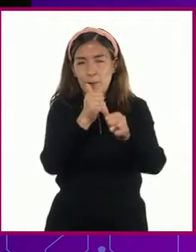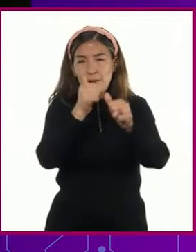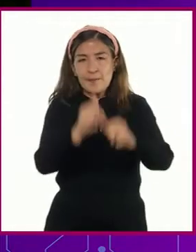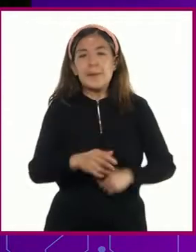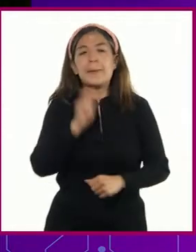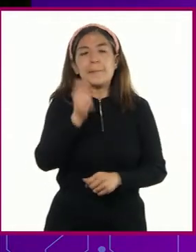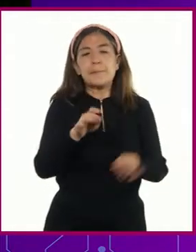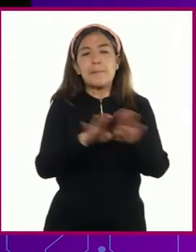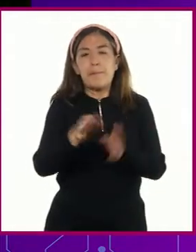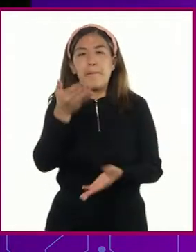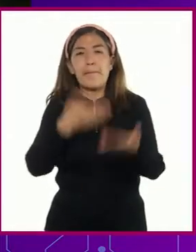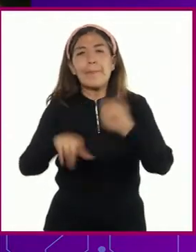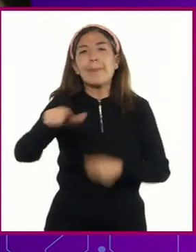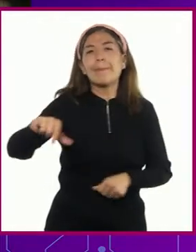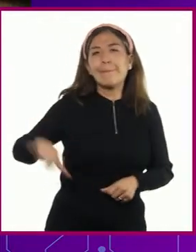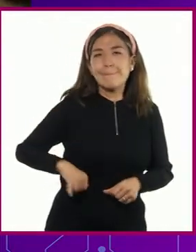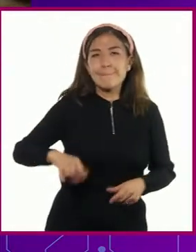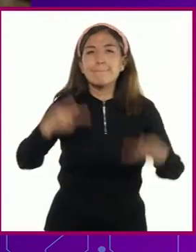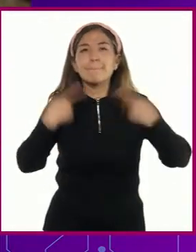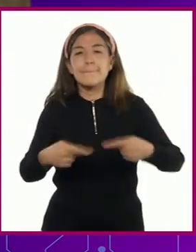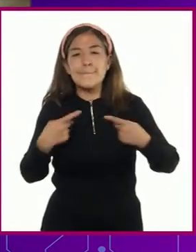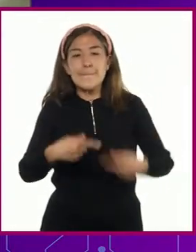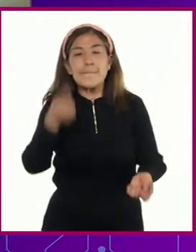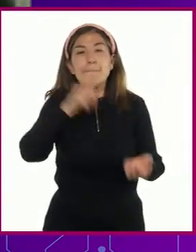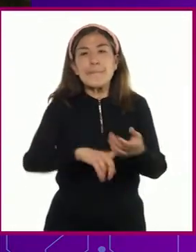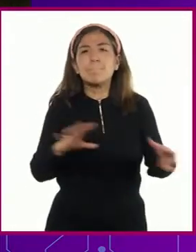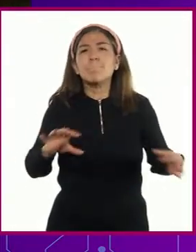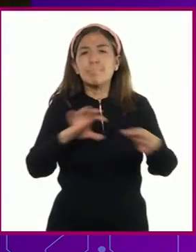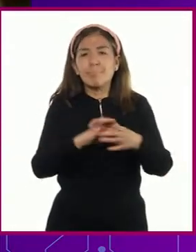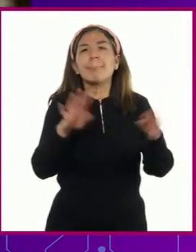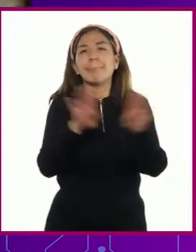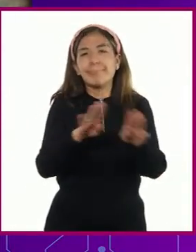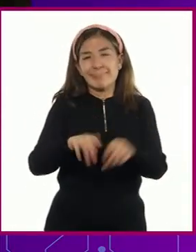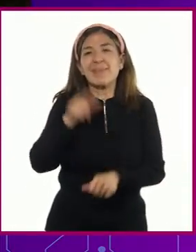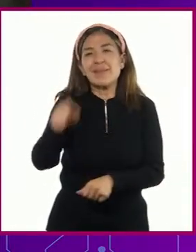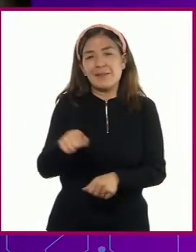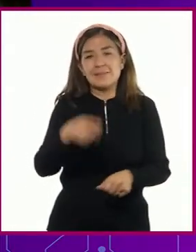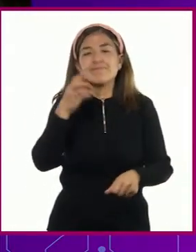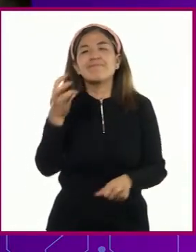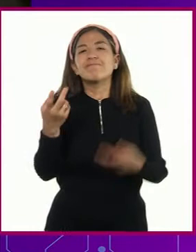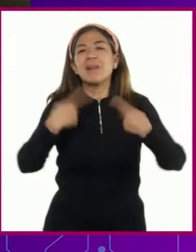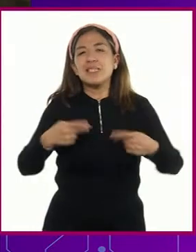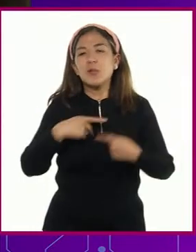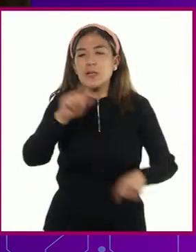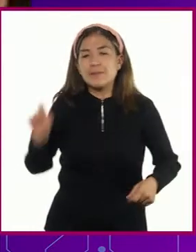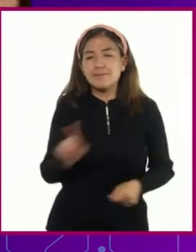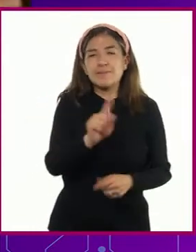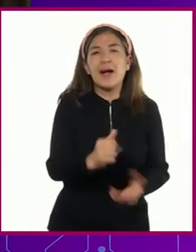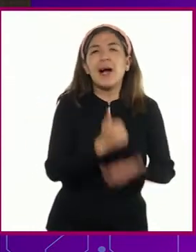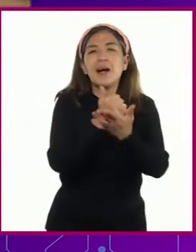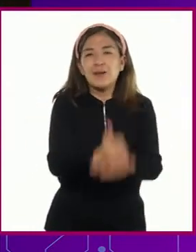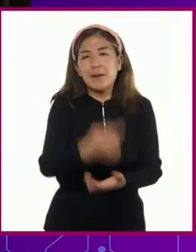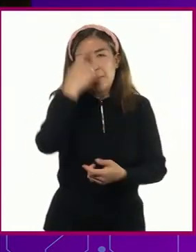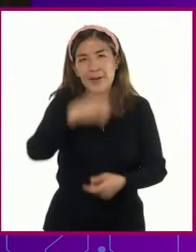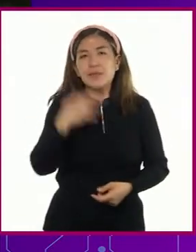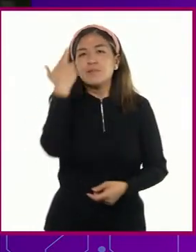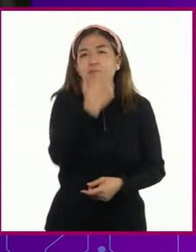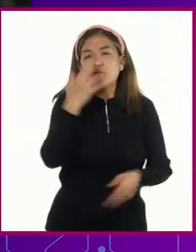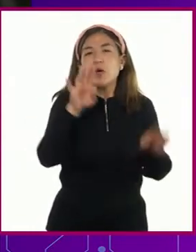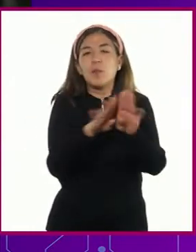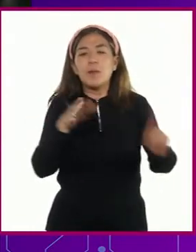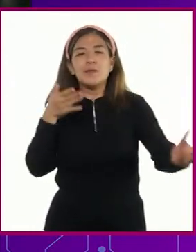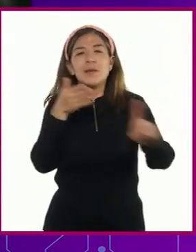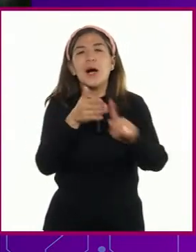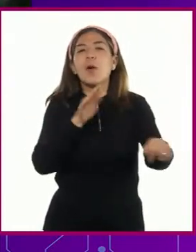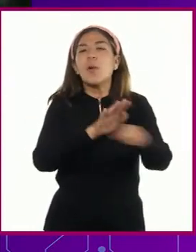conciliar los intereses de las personas en conflicto a través de un tercero neutral, quien interviene en el análisis objetivo del